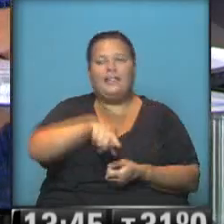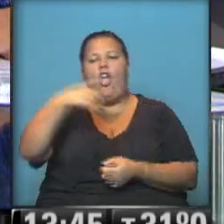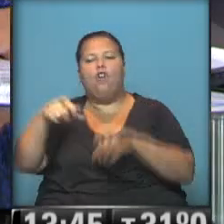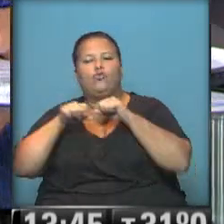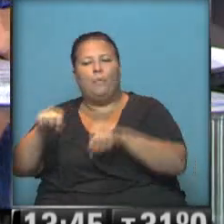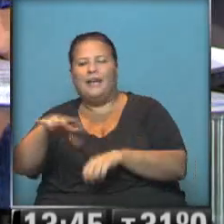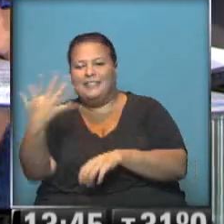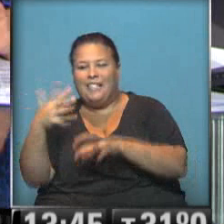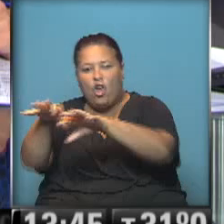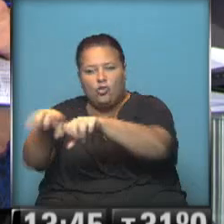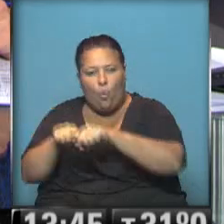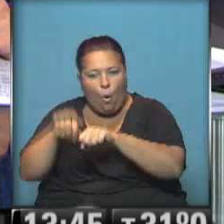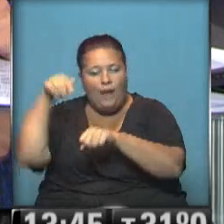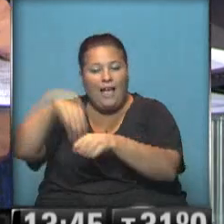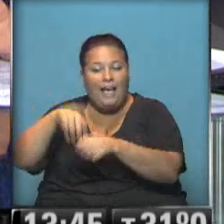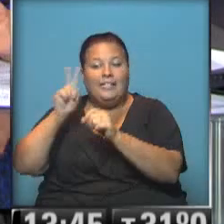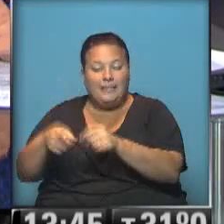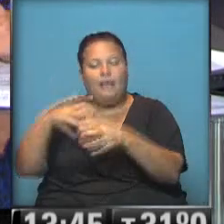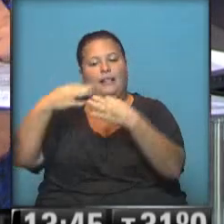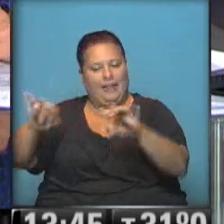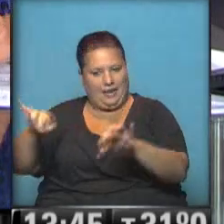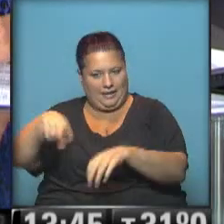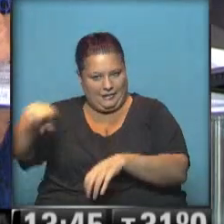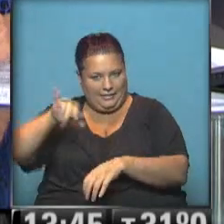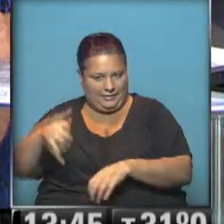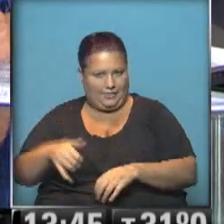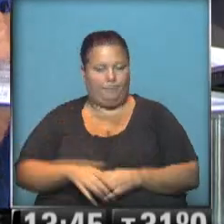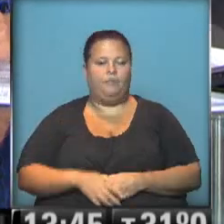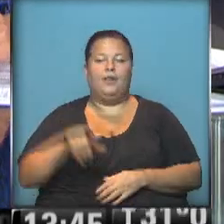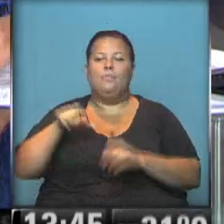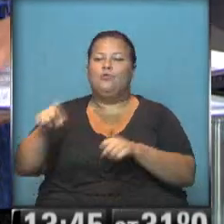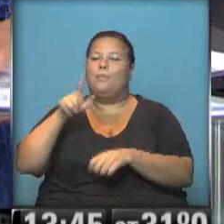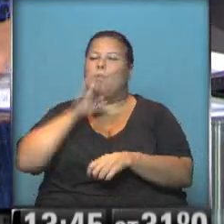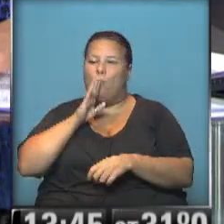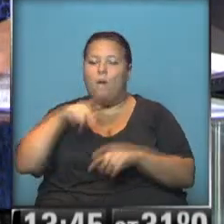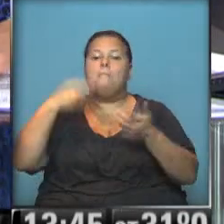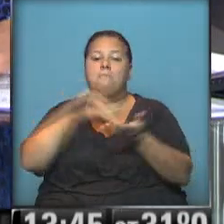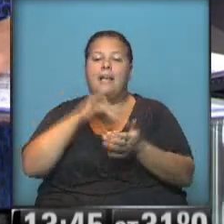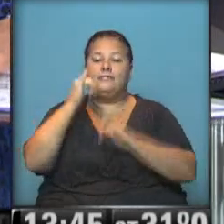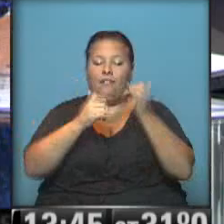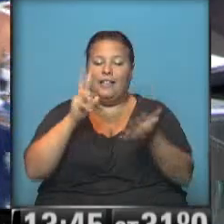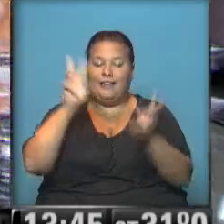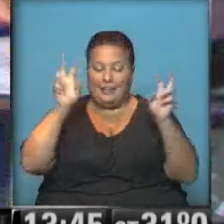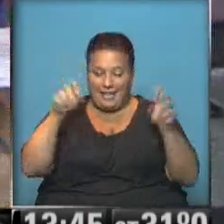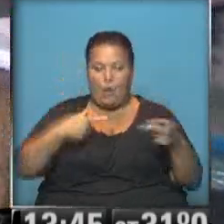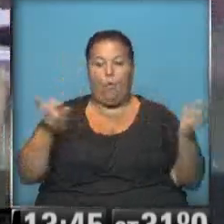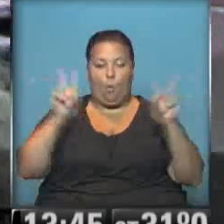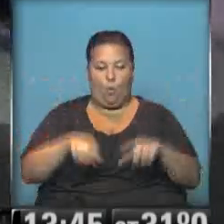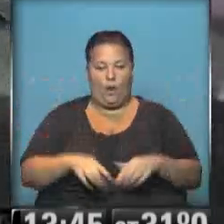los 5 o 6 rehenes que mantenían cautivos en el supermercado judío. Tenemos más información sobre este tema cuando volvemos de la pausa. Ya venimos.